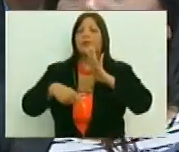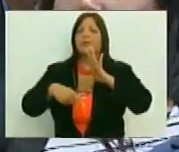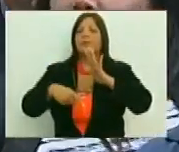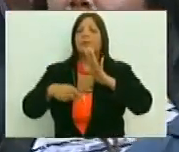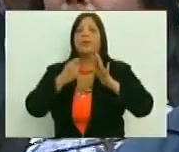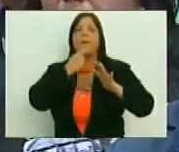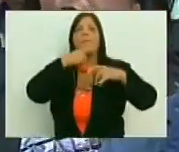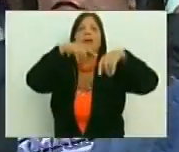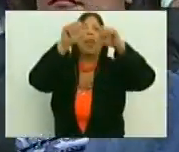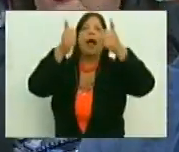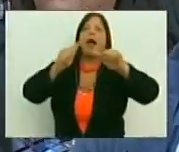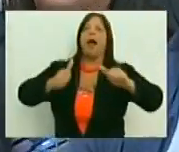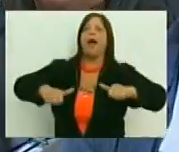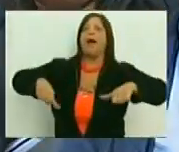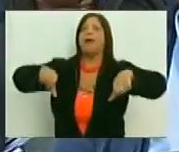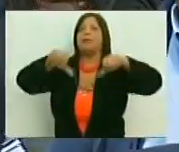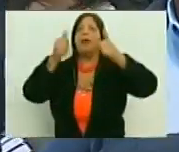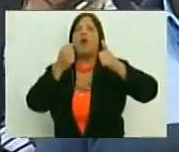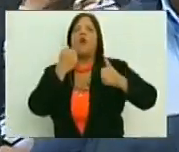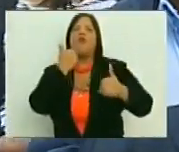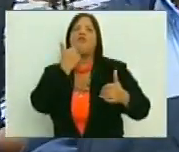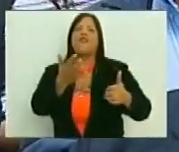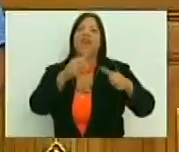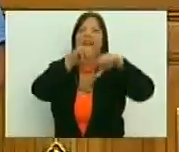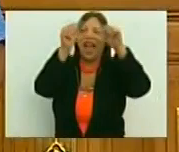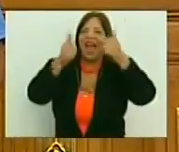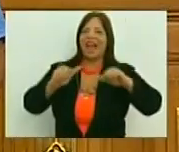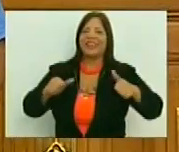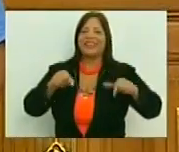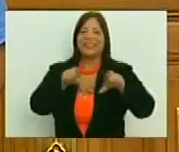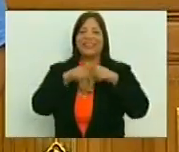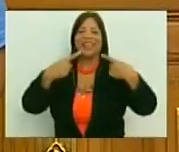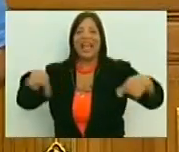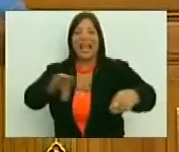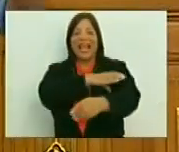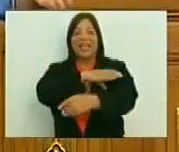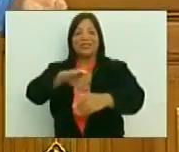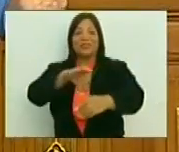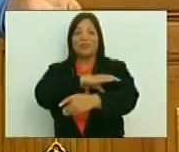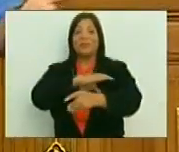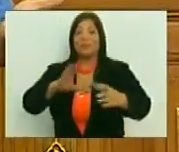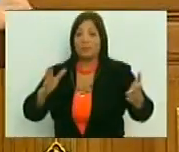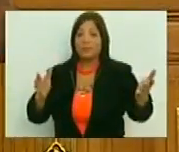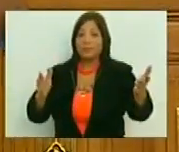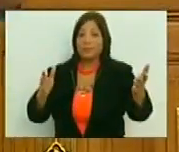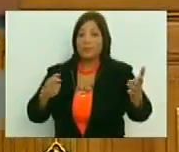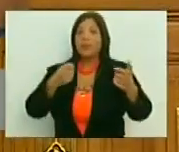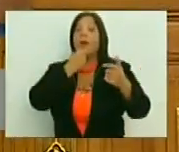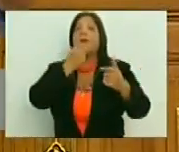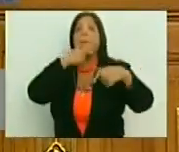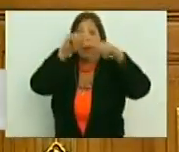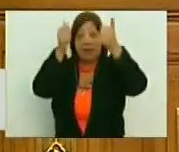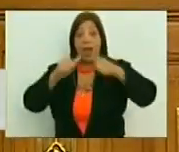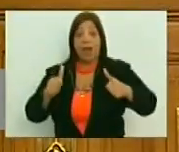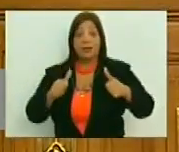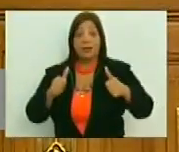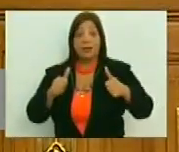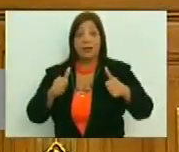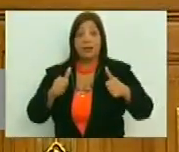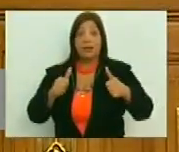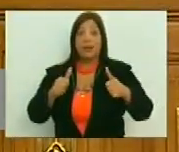de las bellas artes, o de las feas artes, como dice Sandino por allá en una canción, qué, bellas artes y feas artes, porque una,